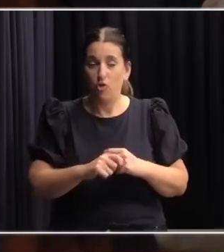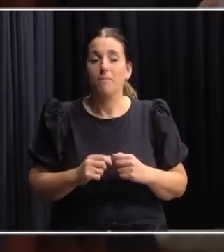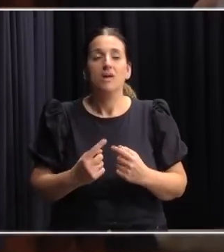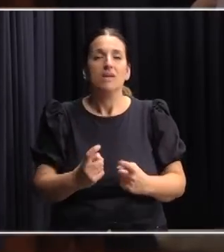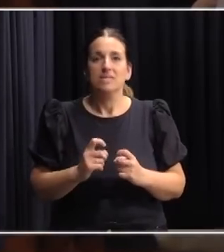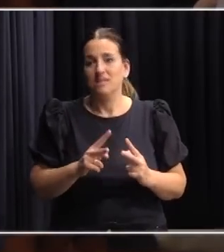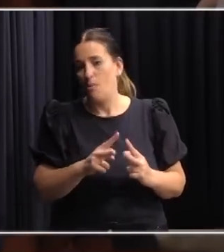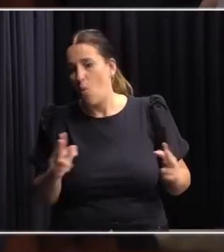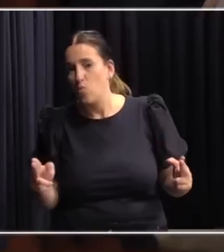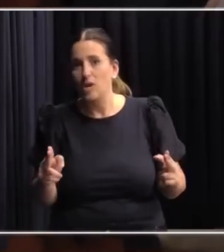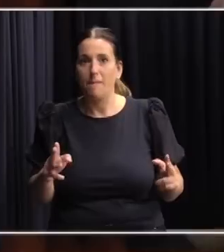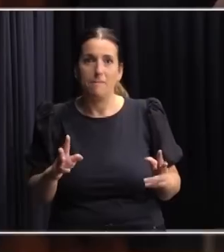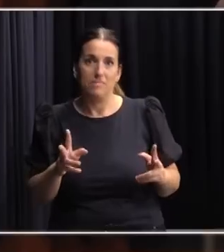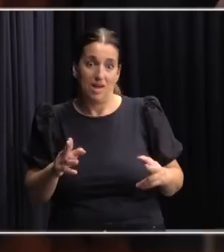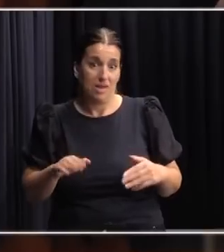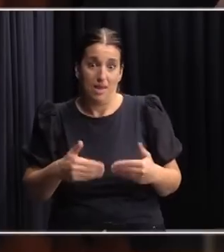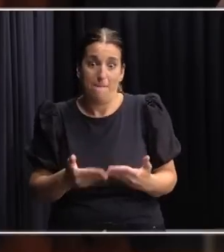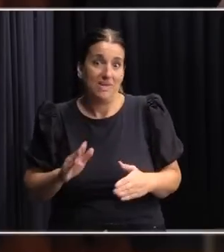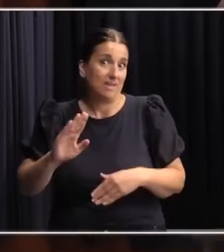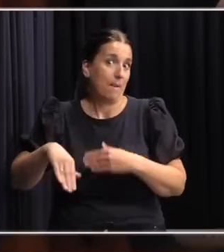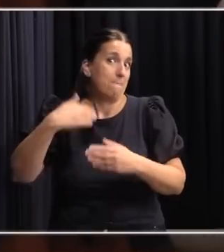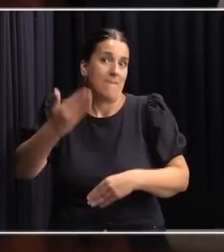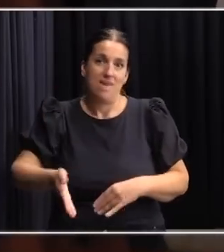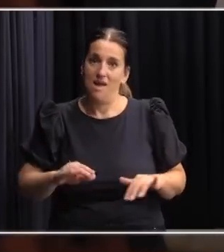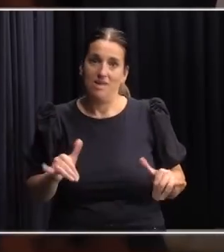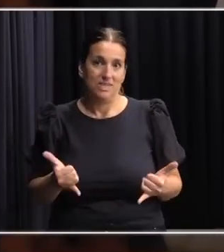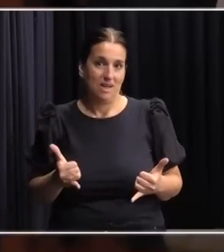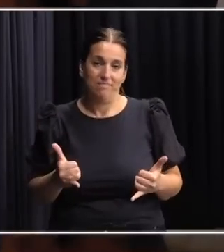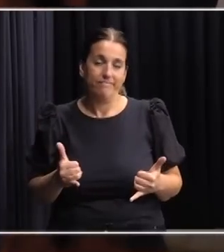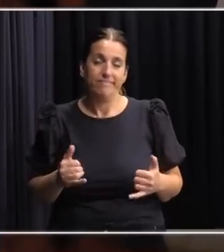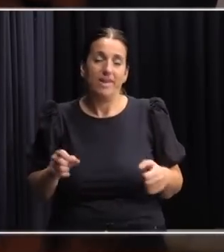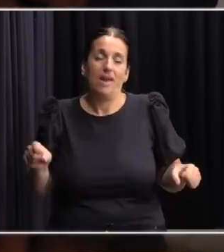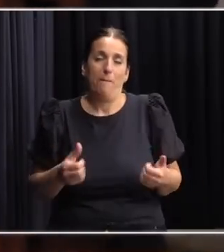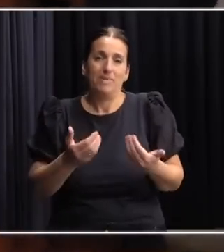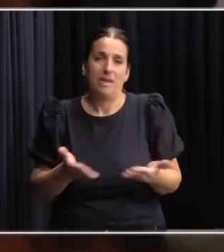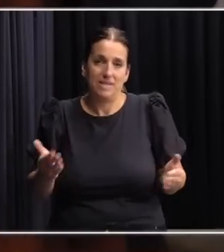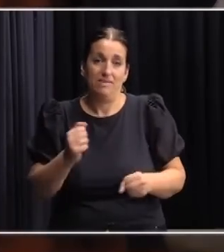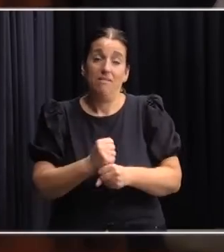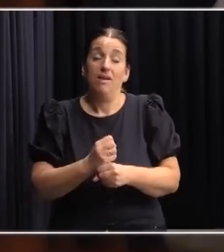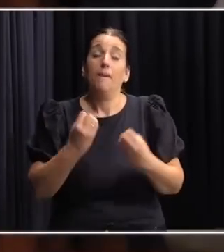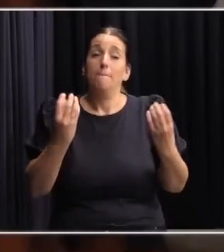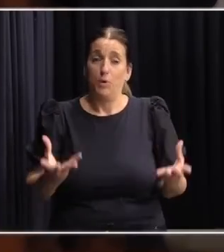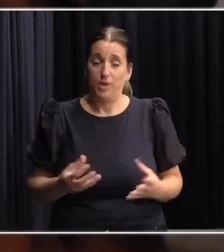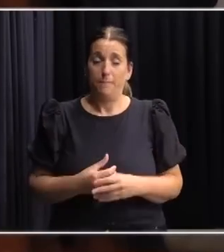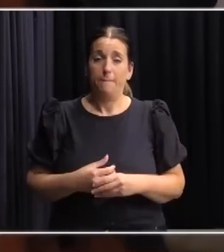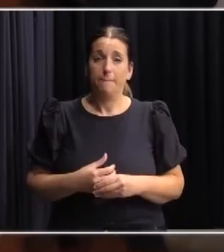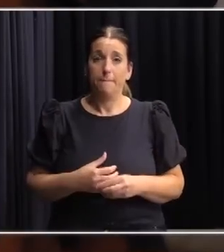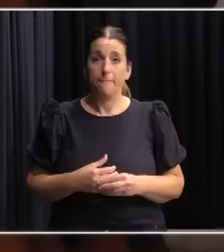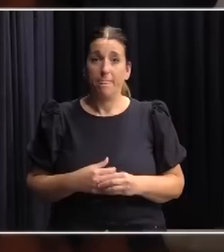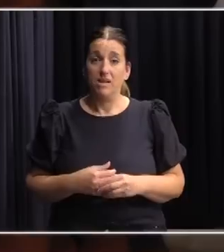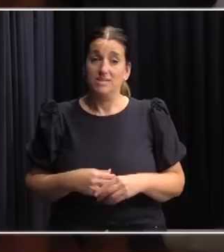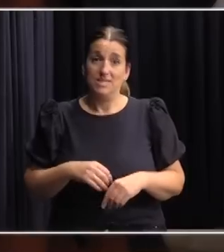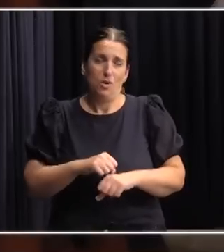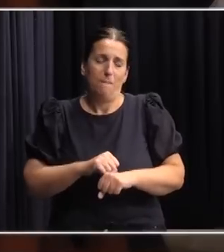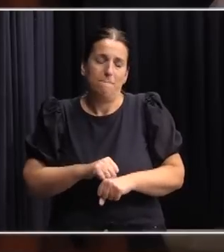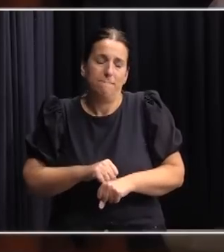puente hay que empezarlo a hacer pasado mañana, literal, porque si no va a ser